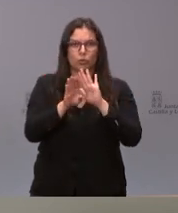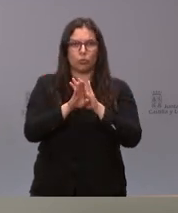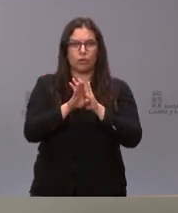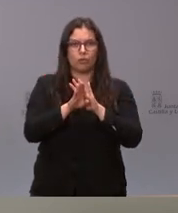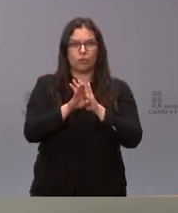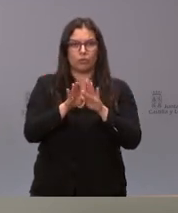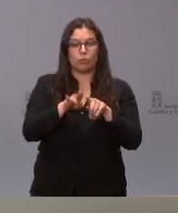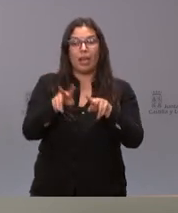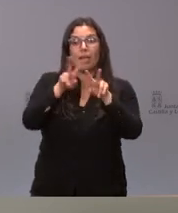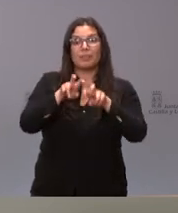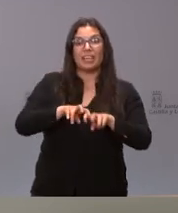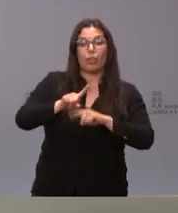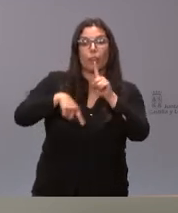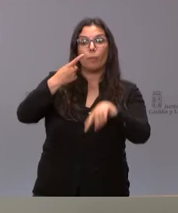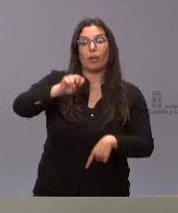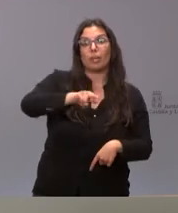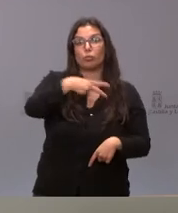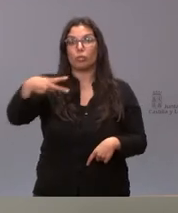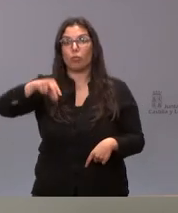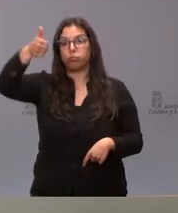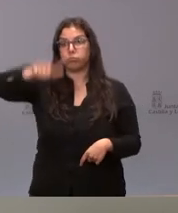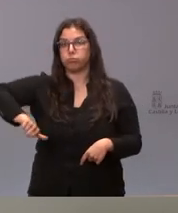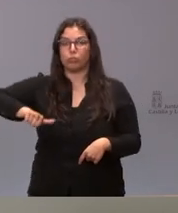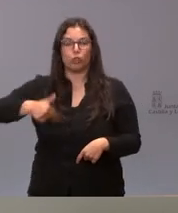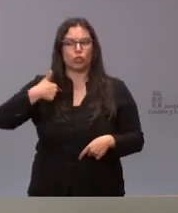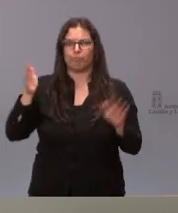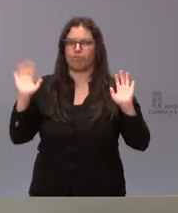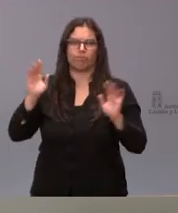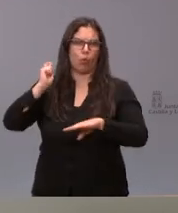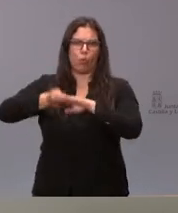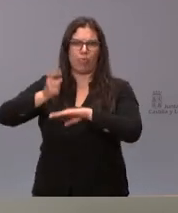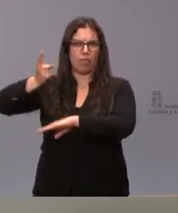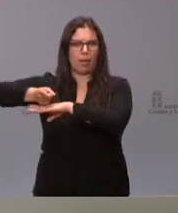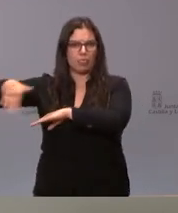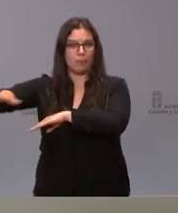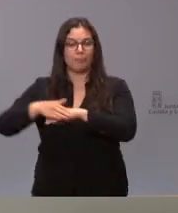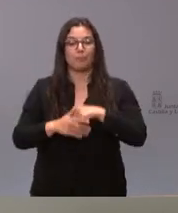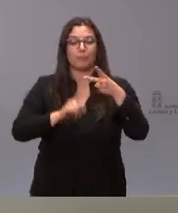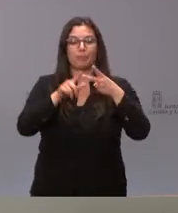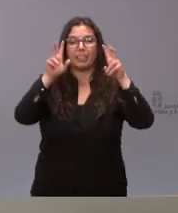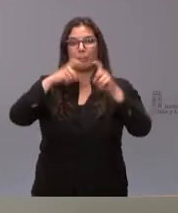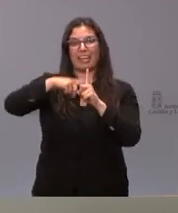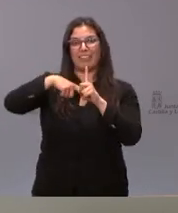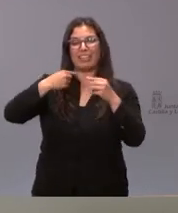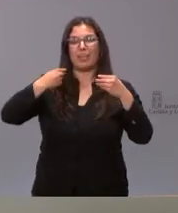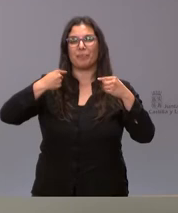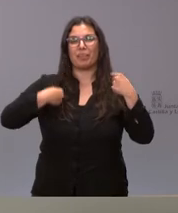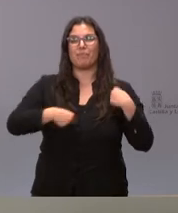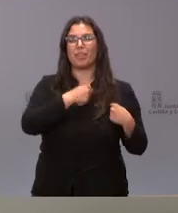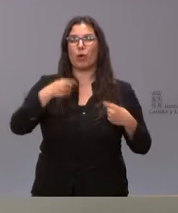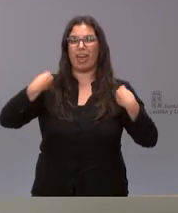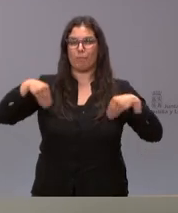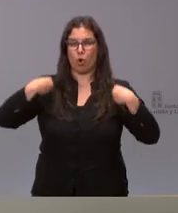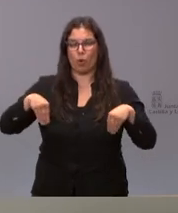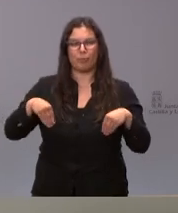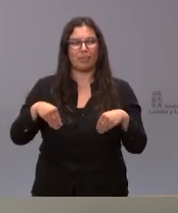el resultado de la investigación porque esto es algo que tiene que realizar el juez en segundo lugar el nivel de alerta con la viruela del mono no creo que haya en este momento